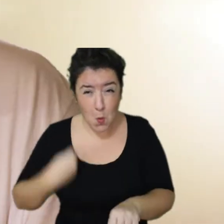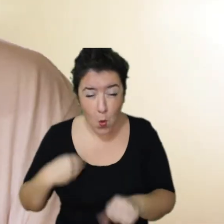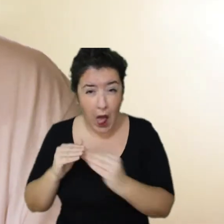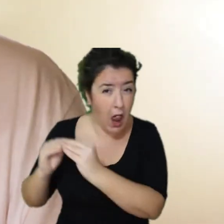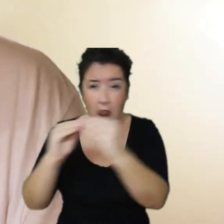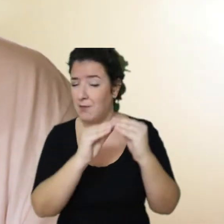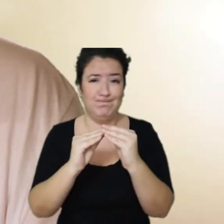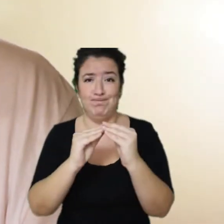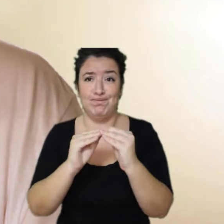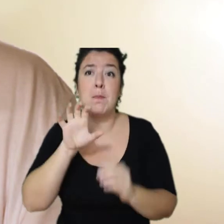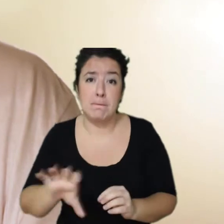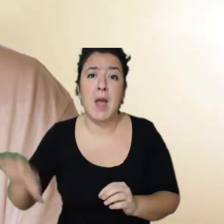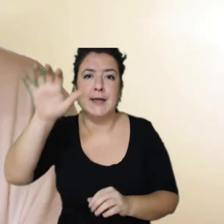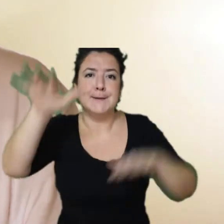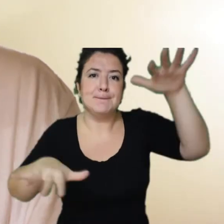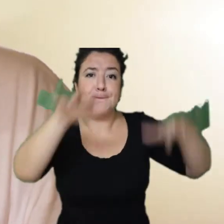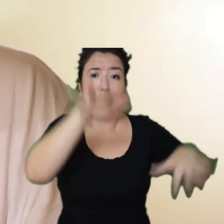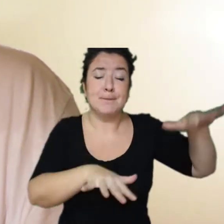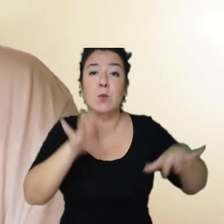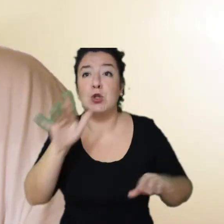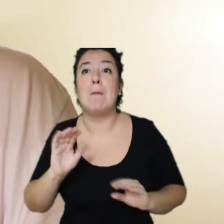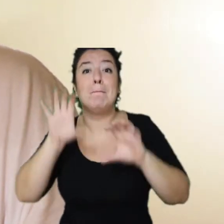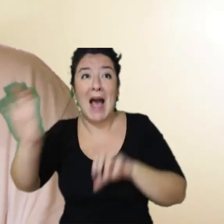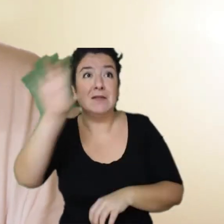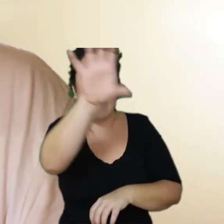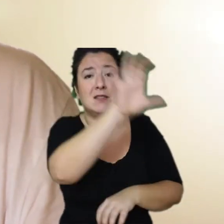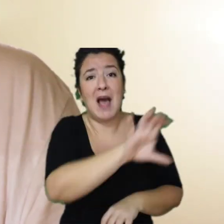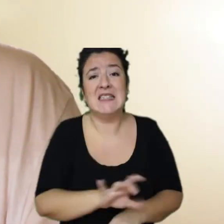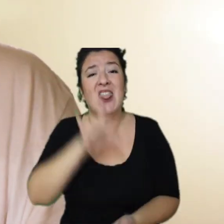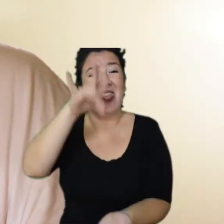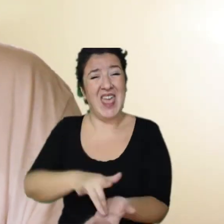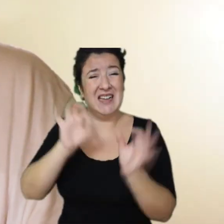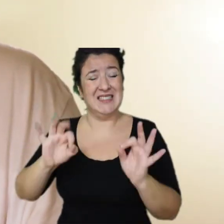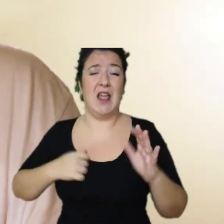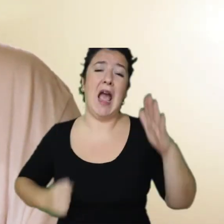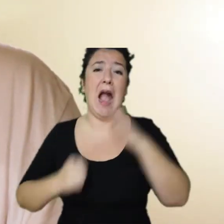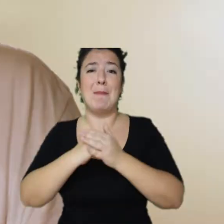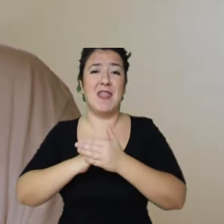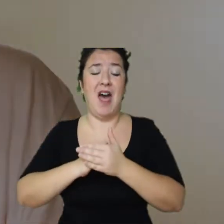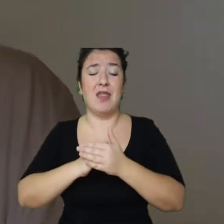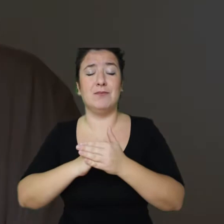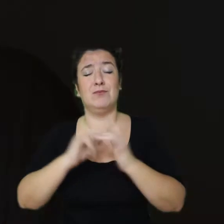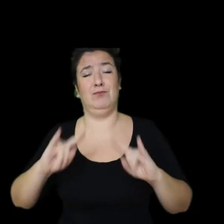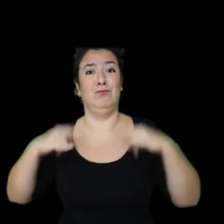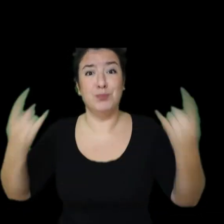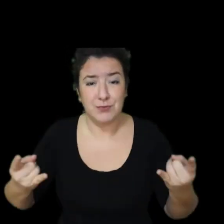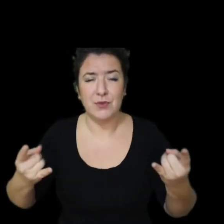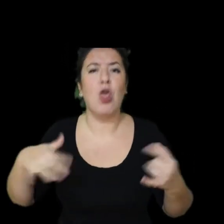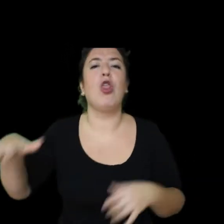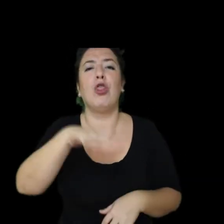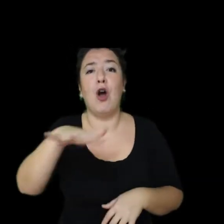mismo. Por eso cada país tiene su día de sobrecapacidad de la Tierra. ¿Sabes cuándo fue ese día en España?